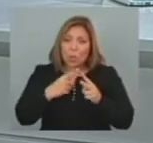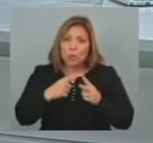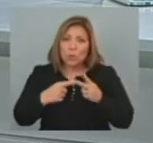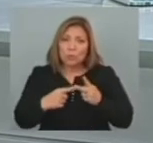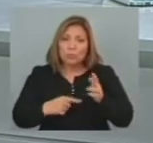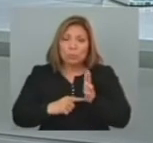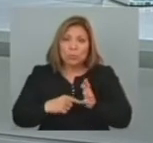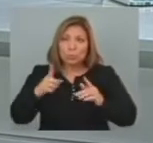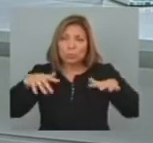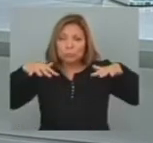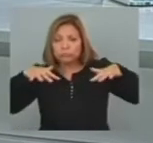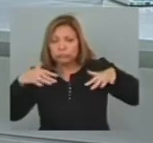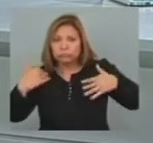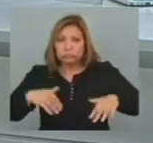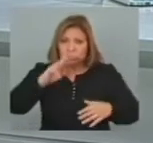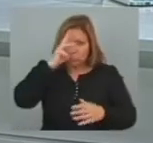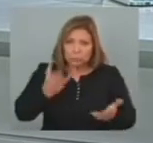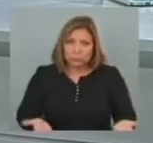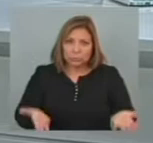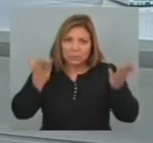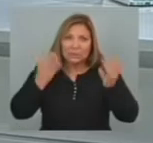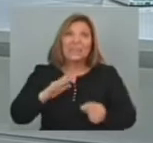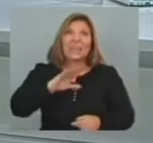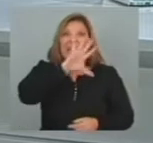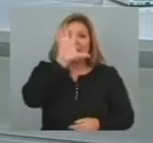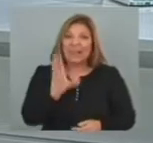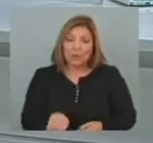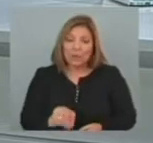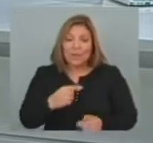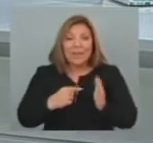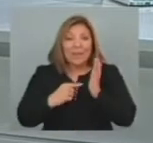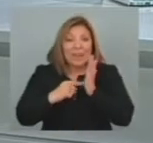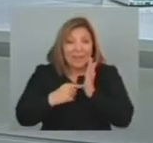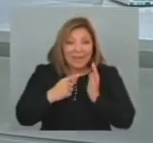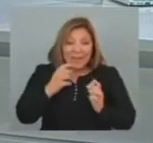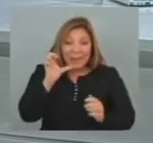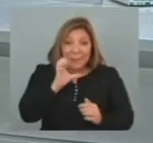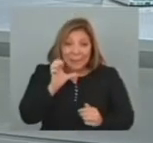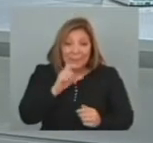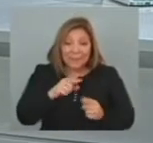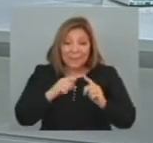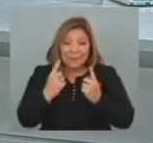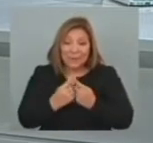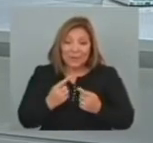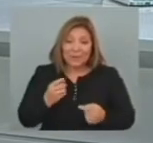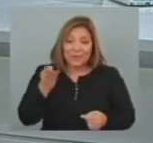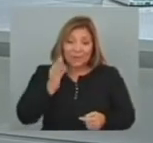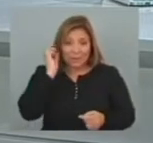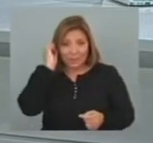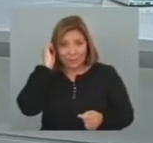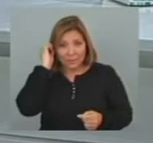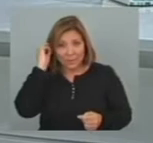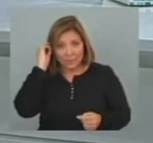hacen destacar A nuestro país Con respecto A la región El índice De pobreza En Uruguay Es de 8% La